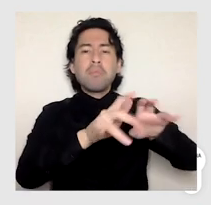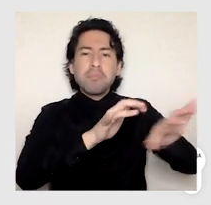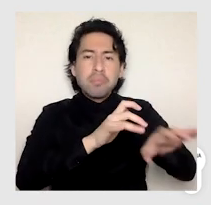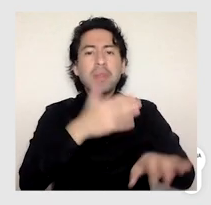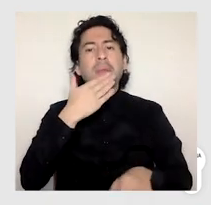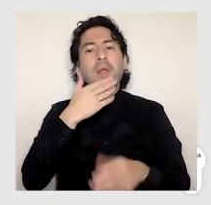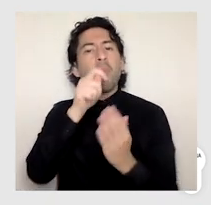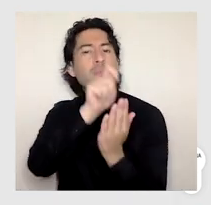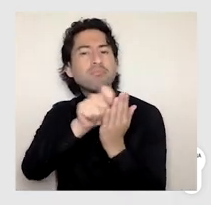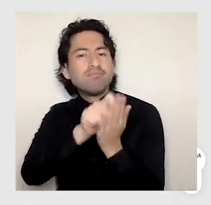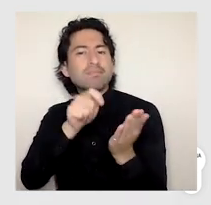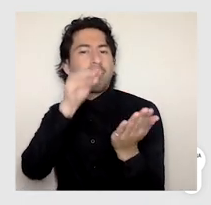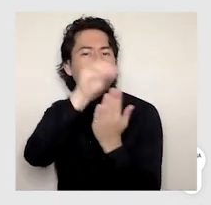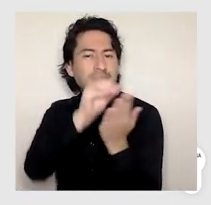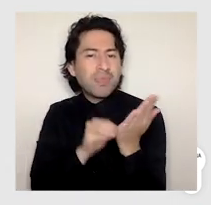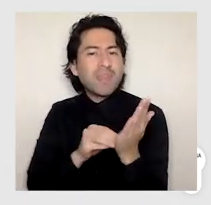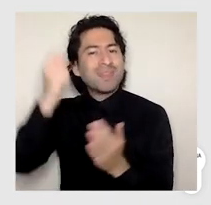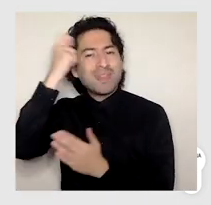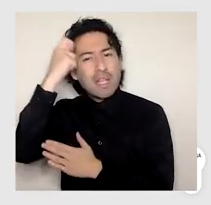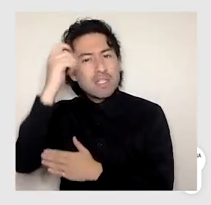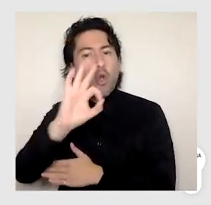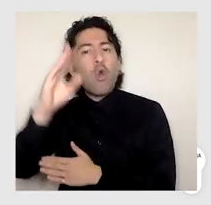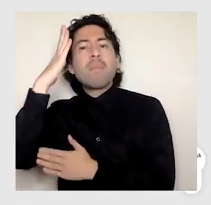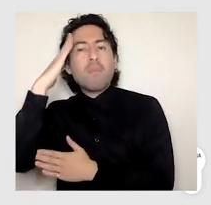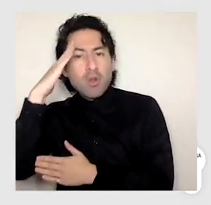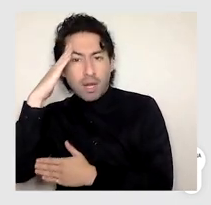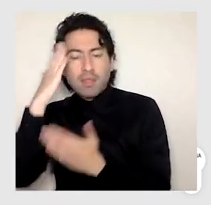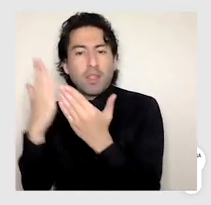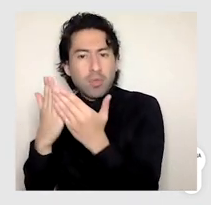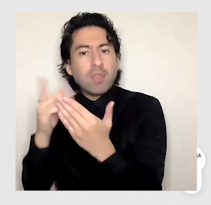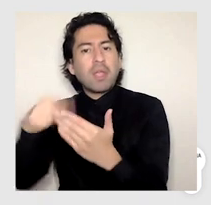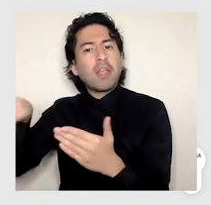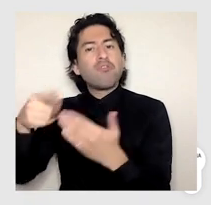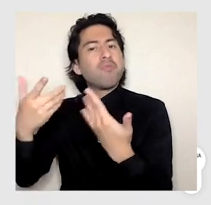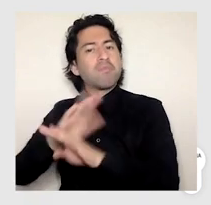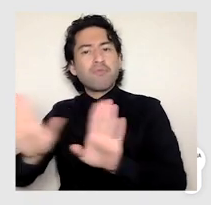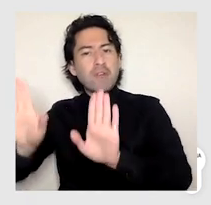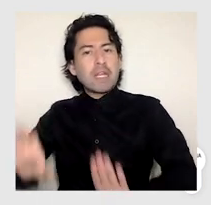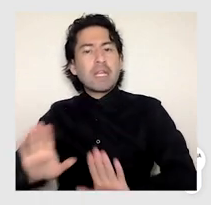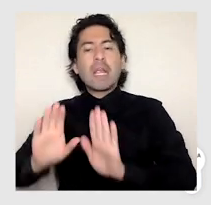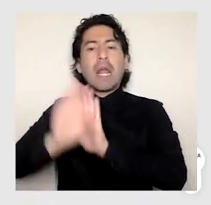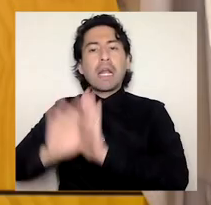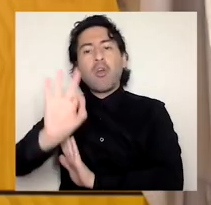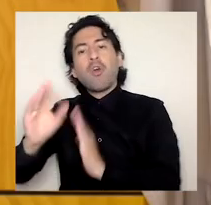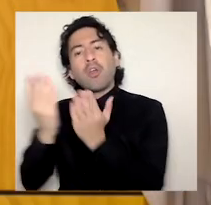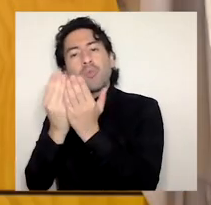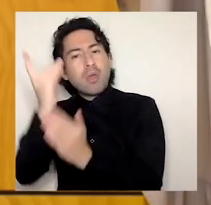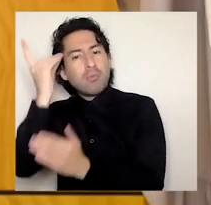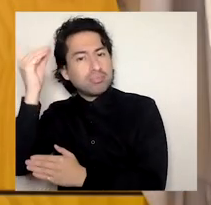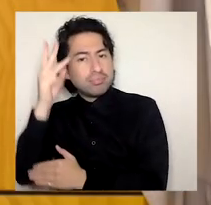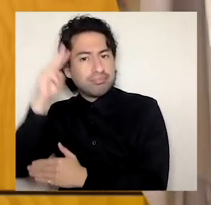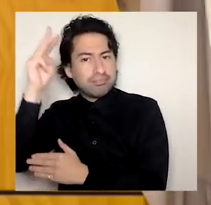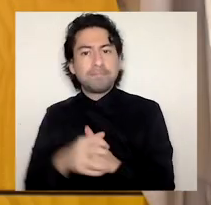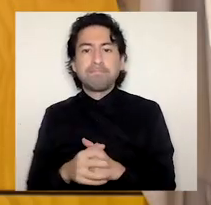como de registro de tesis y memorias de estudiantes en términos de carrera o programas de posgrado. Este año